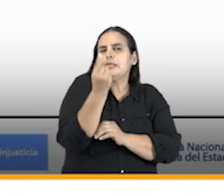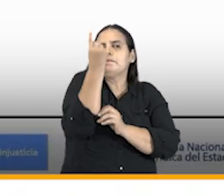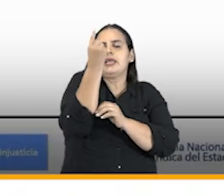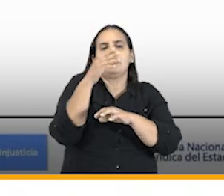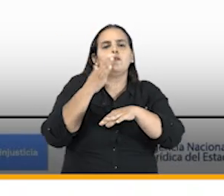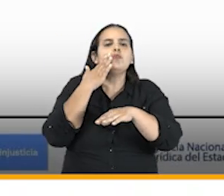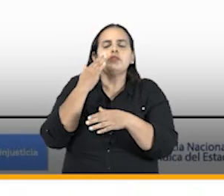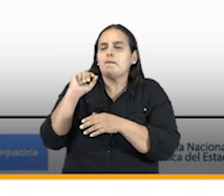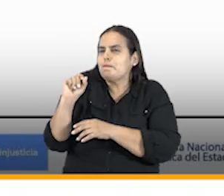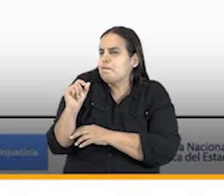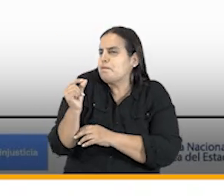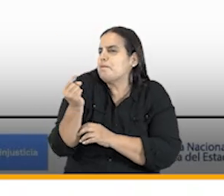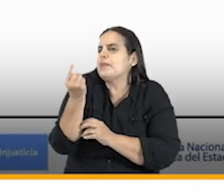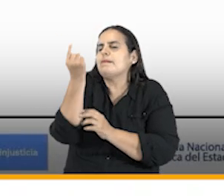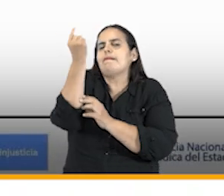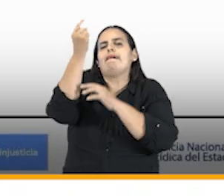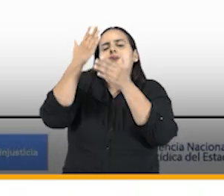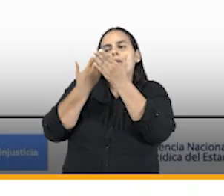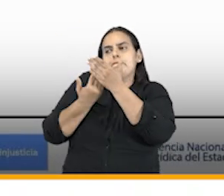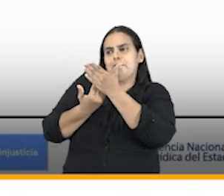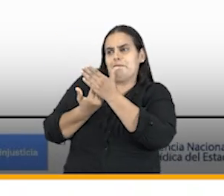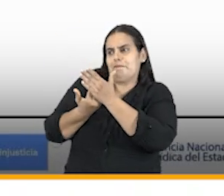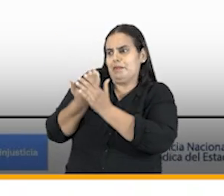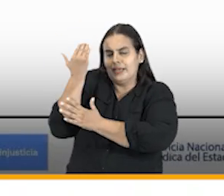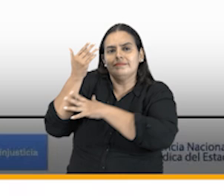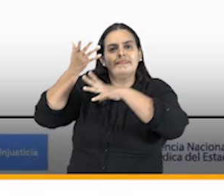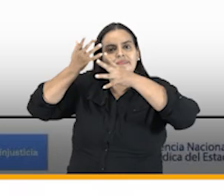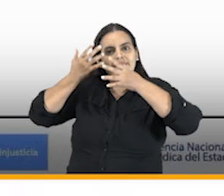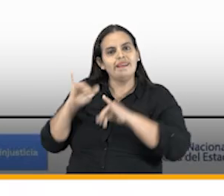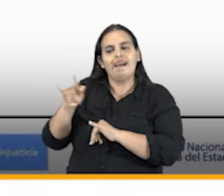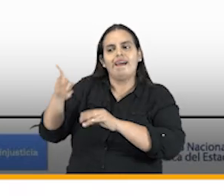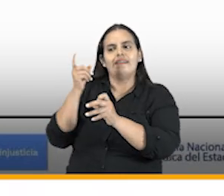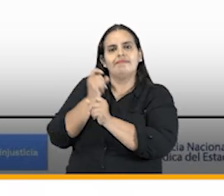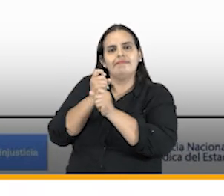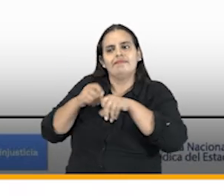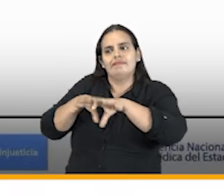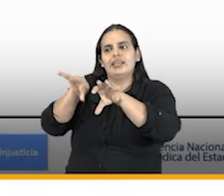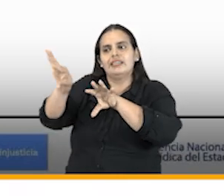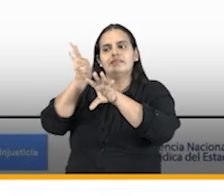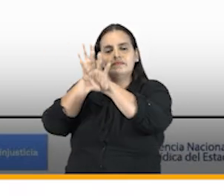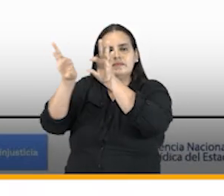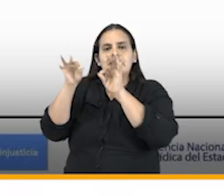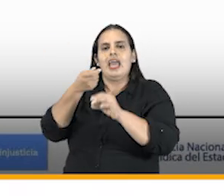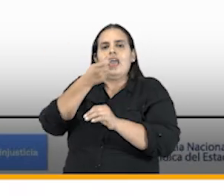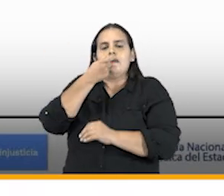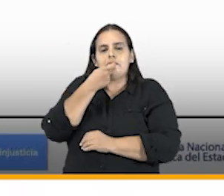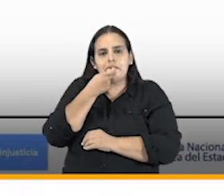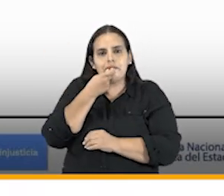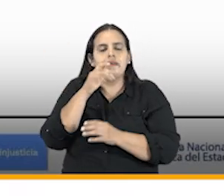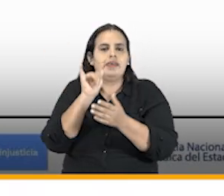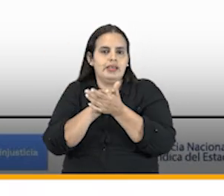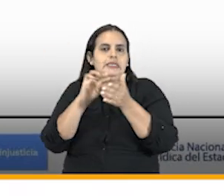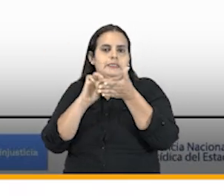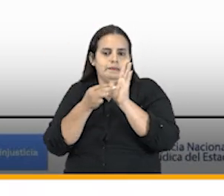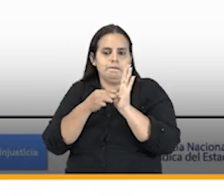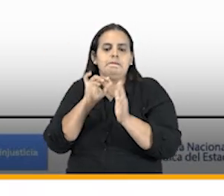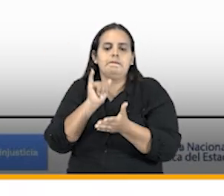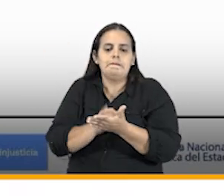desde el momento en que se adelantan las labores para seleccionar a los árbitros tenemos allí